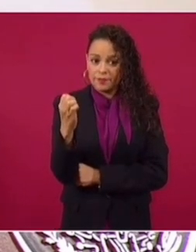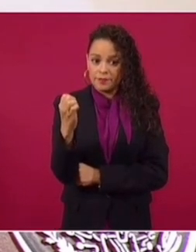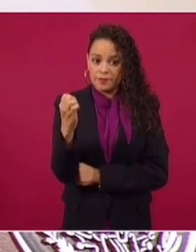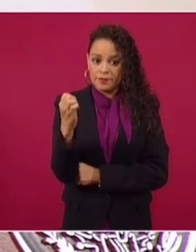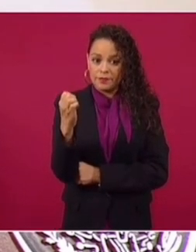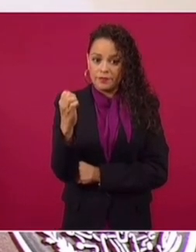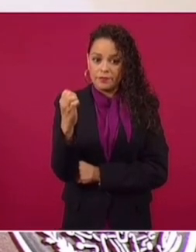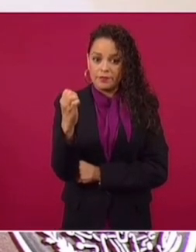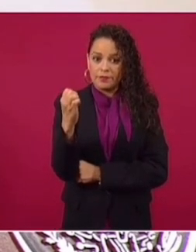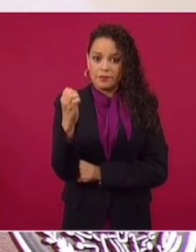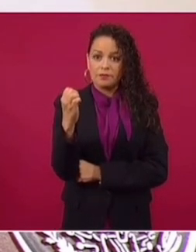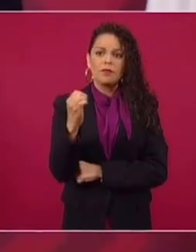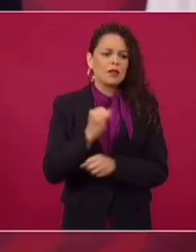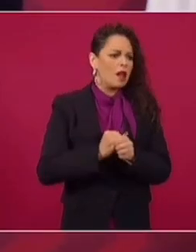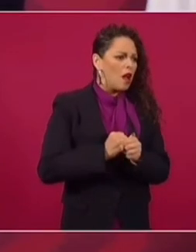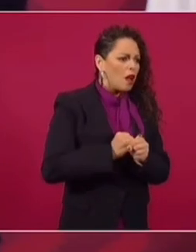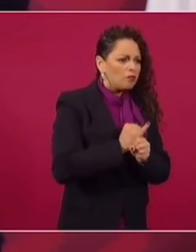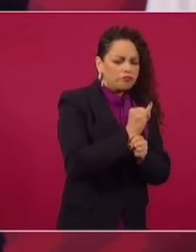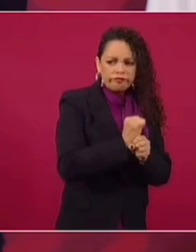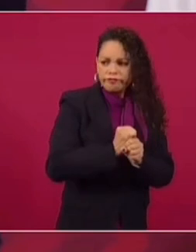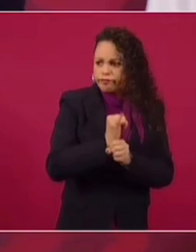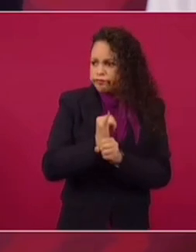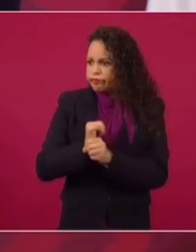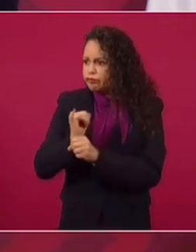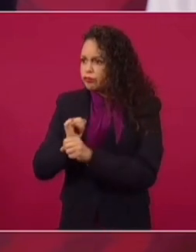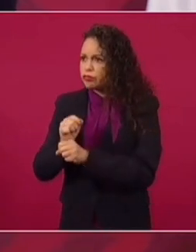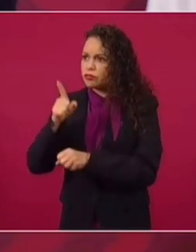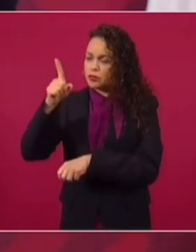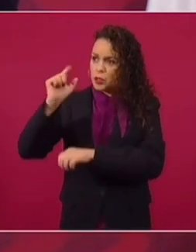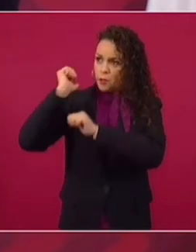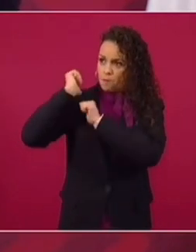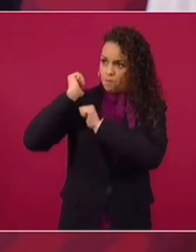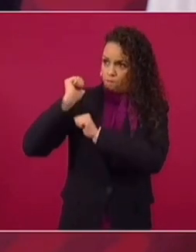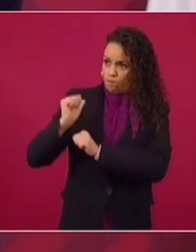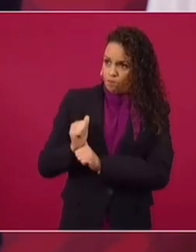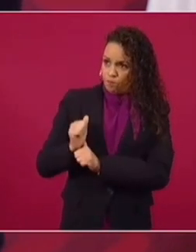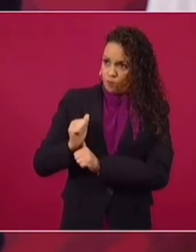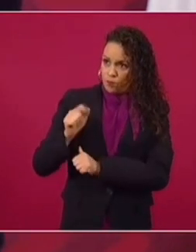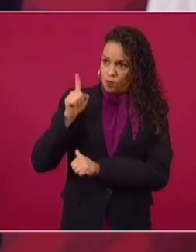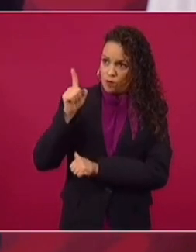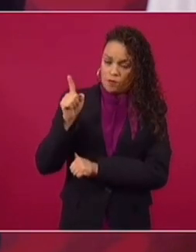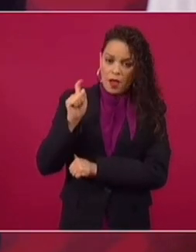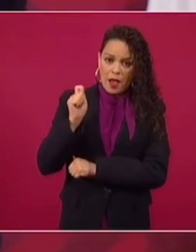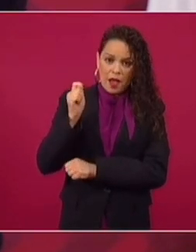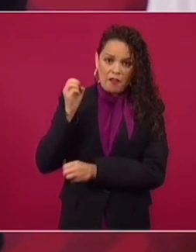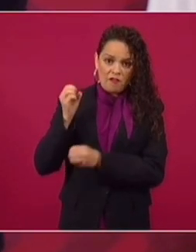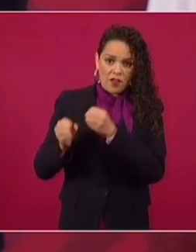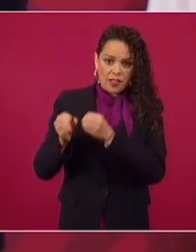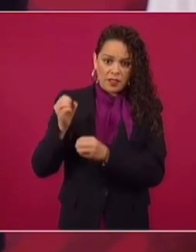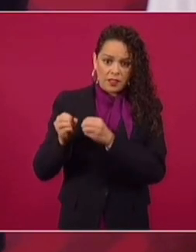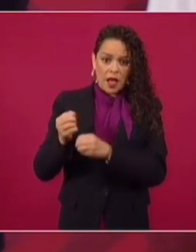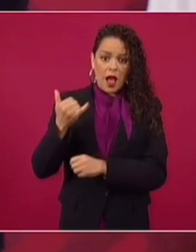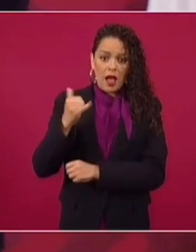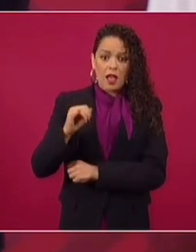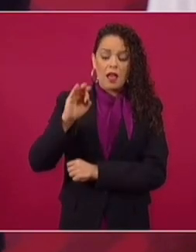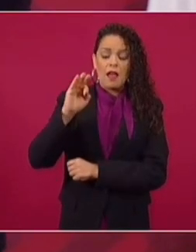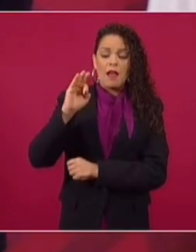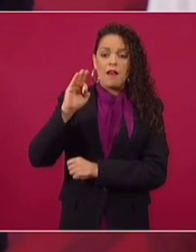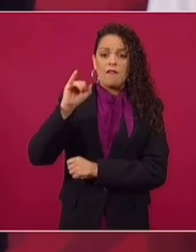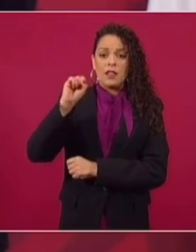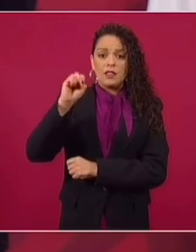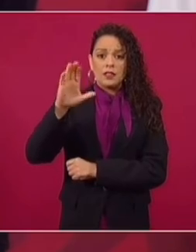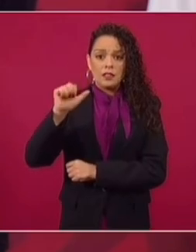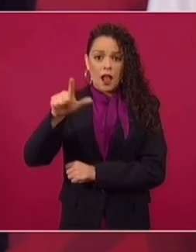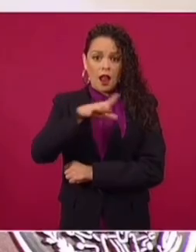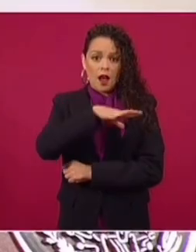investigación encabezada por el fiscal especial del caso y el fiscal general de Baja California,